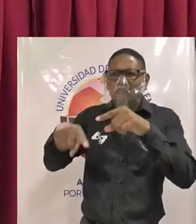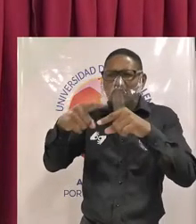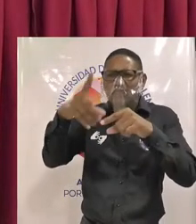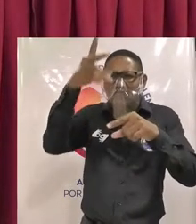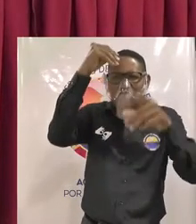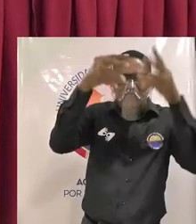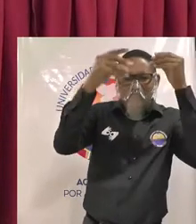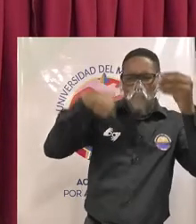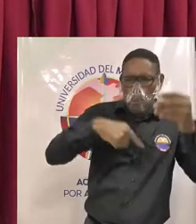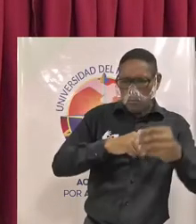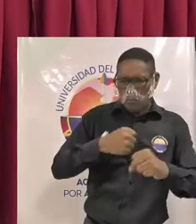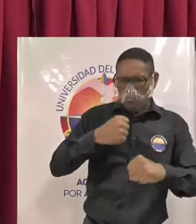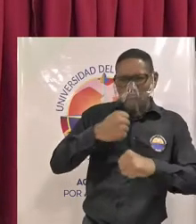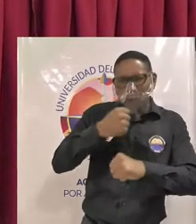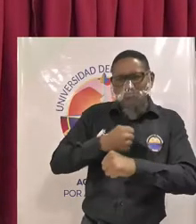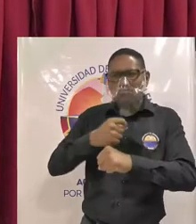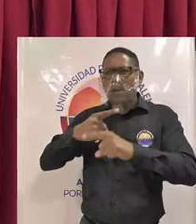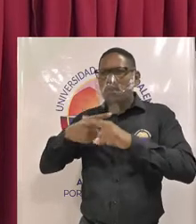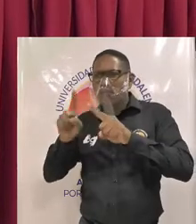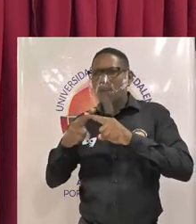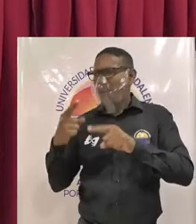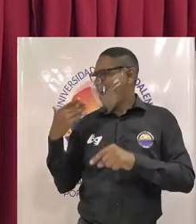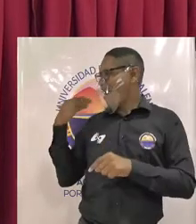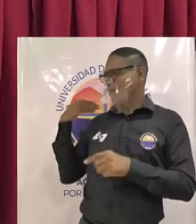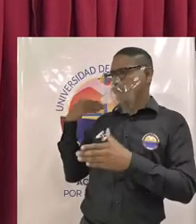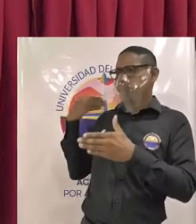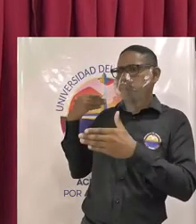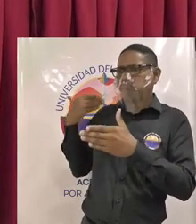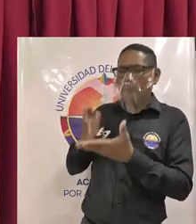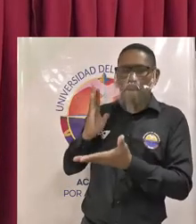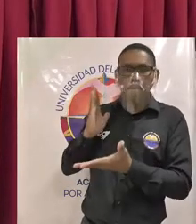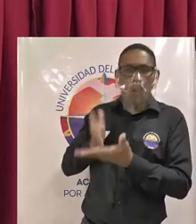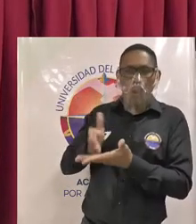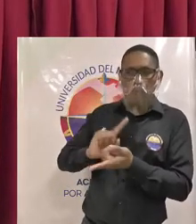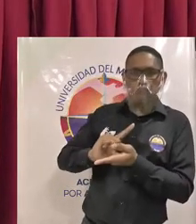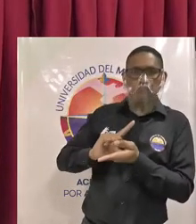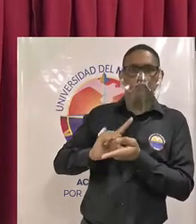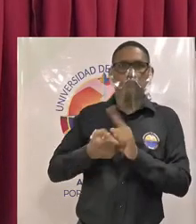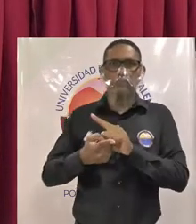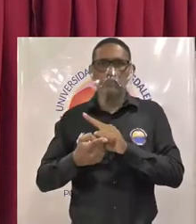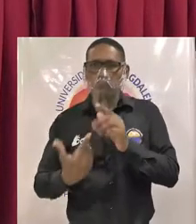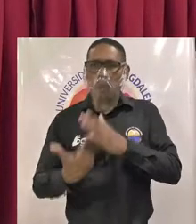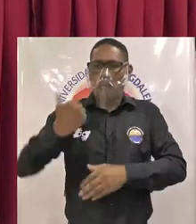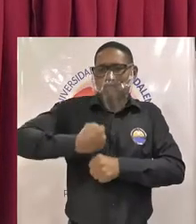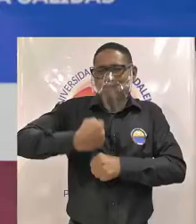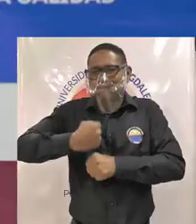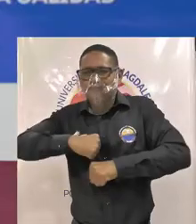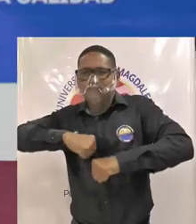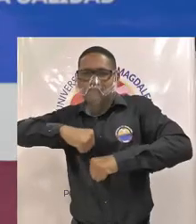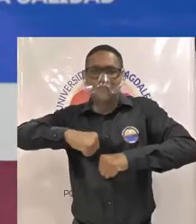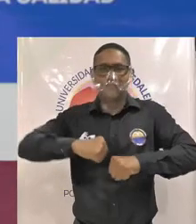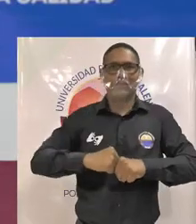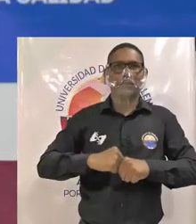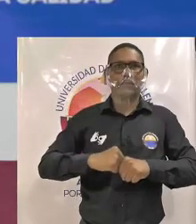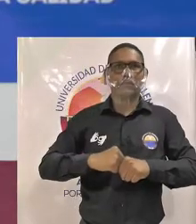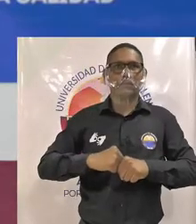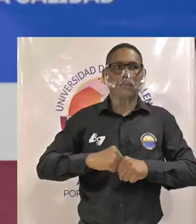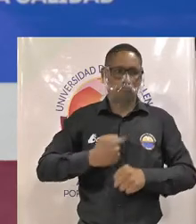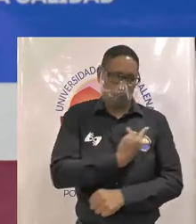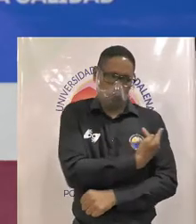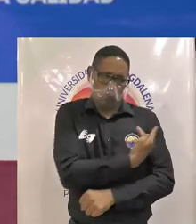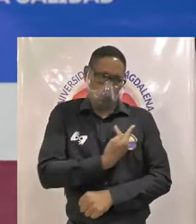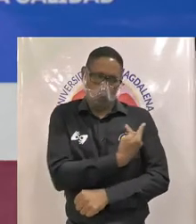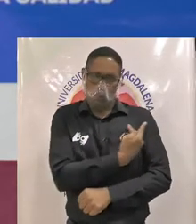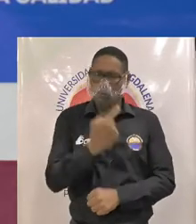articularnos diferente a la que teníamos y creemos hablábamos con el